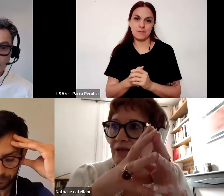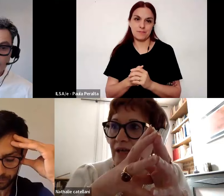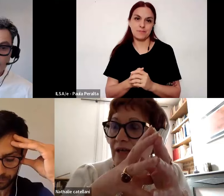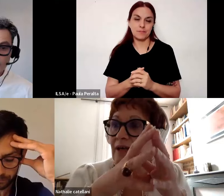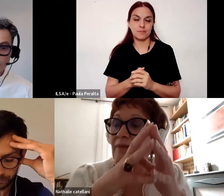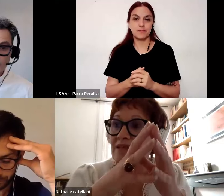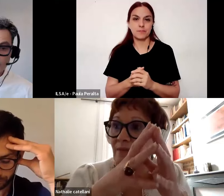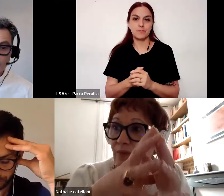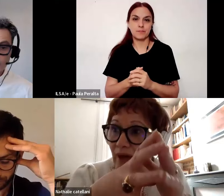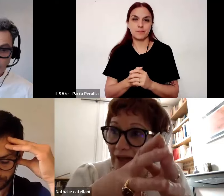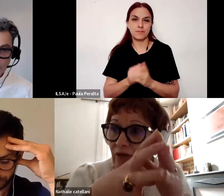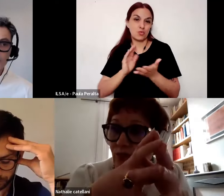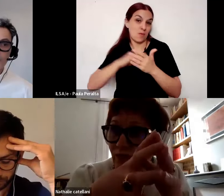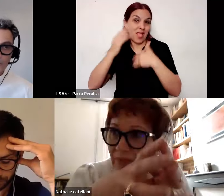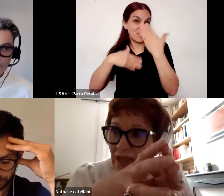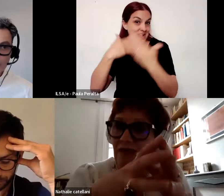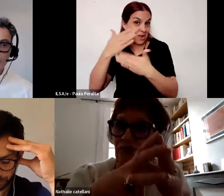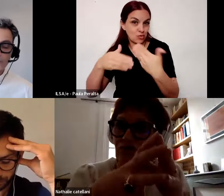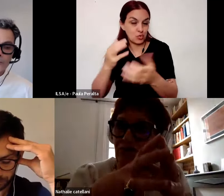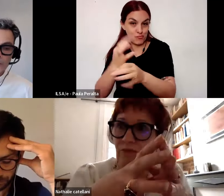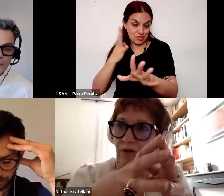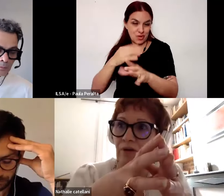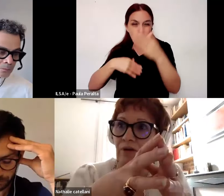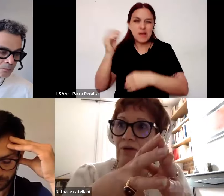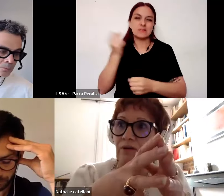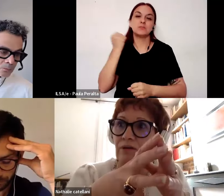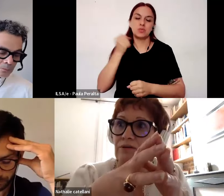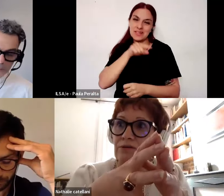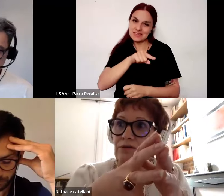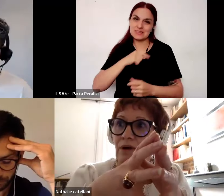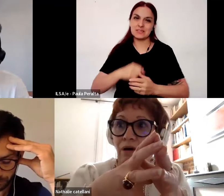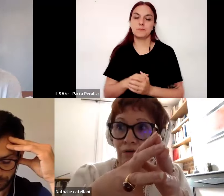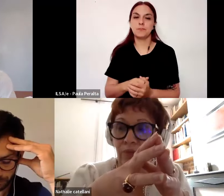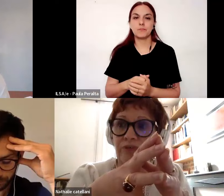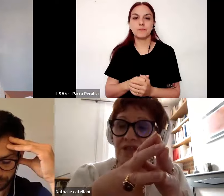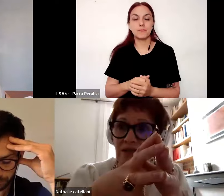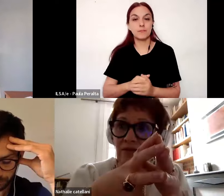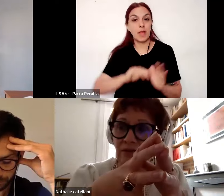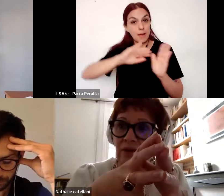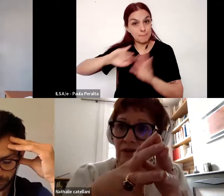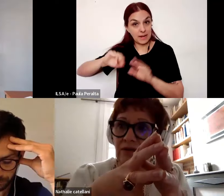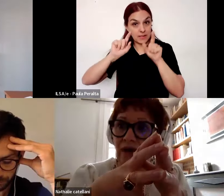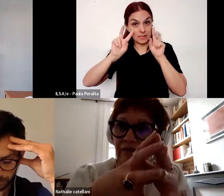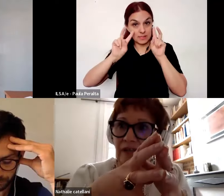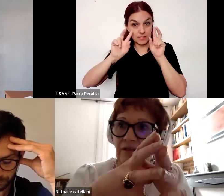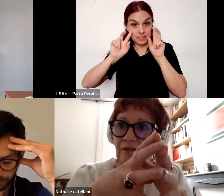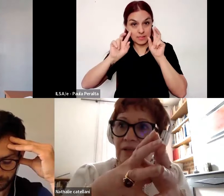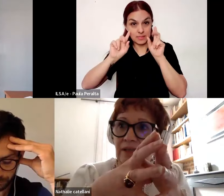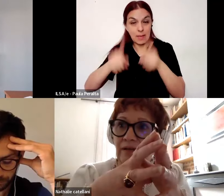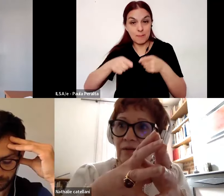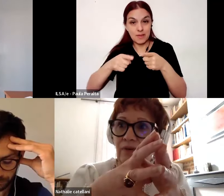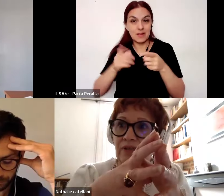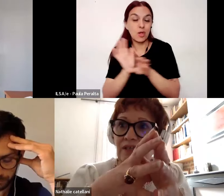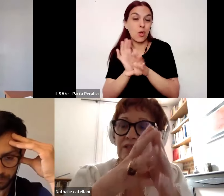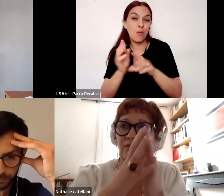desarrollo profesional pero puede ser también se puede oponer